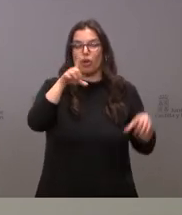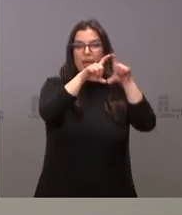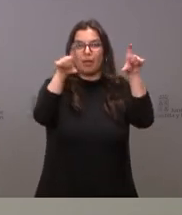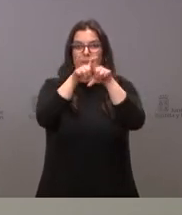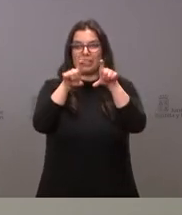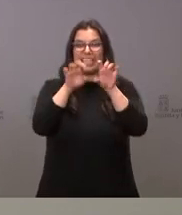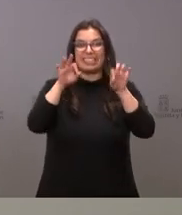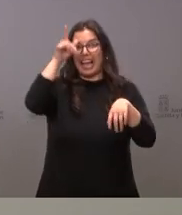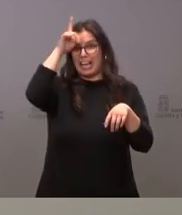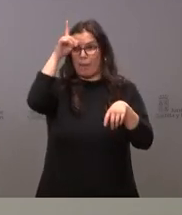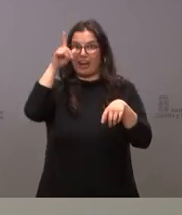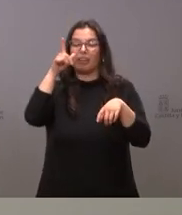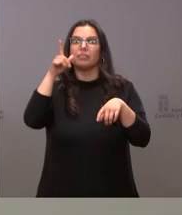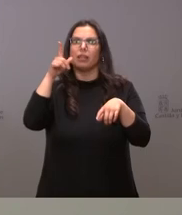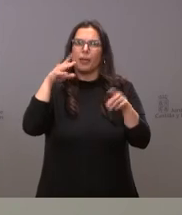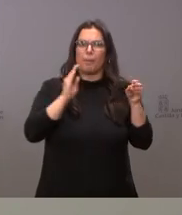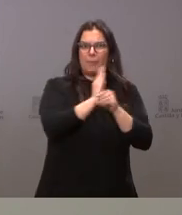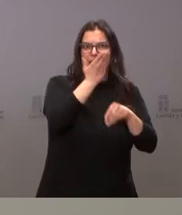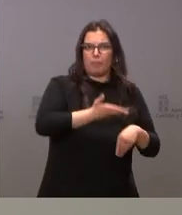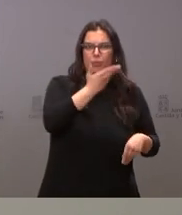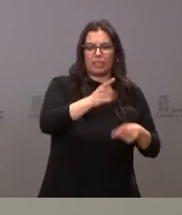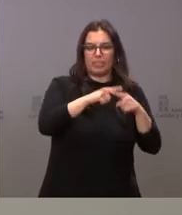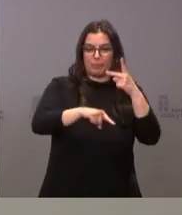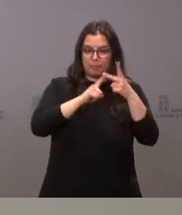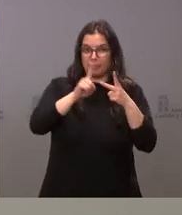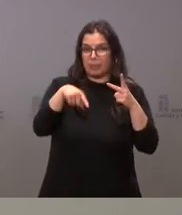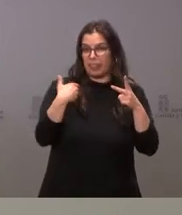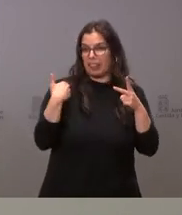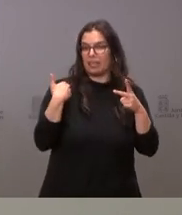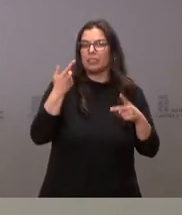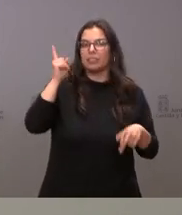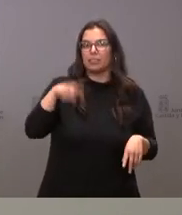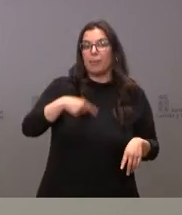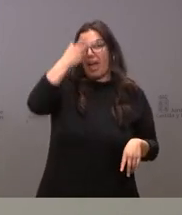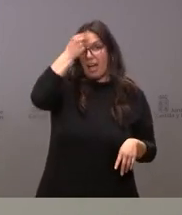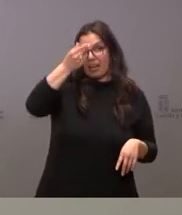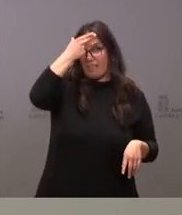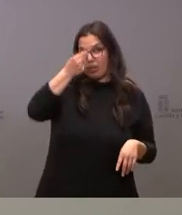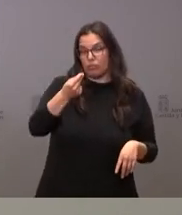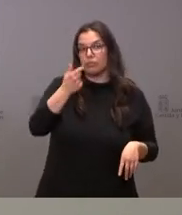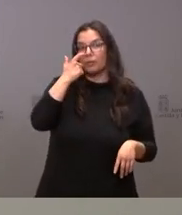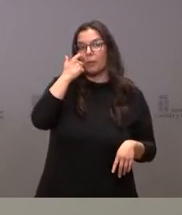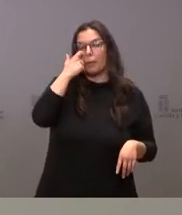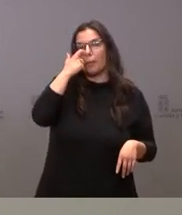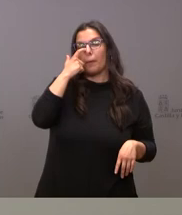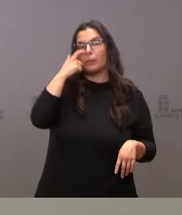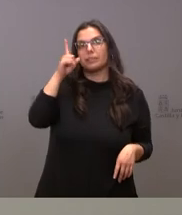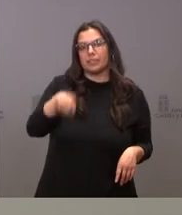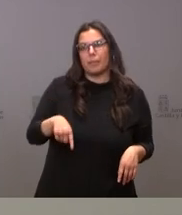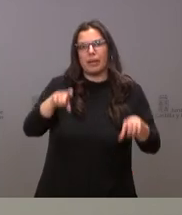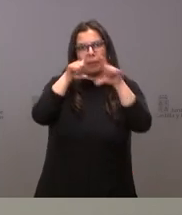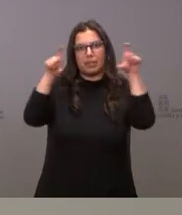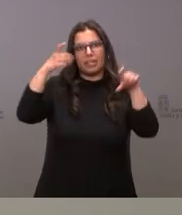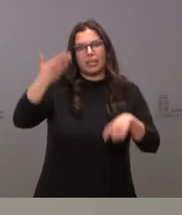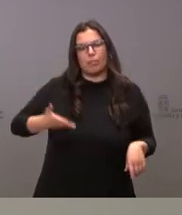alemán que va a hacer una importante inversión lo hemos tenido hace muy pocos días también en Arevalo también una importante empresa